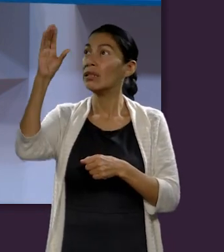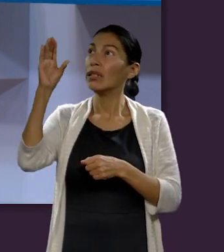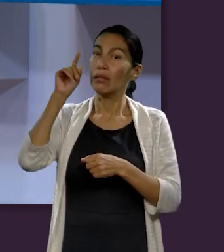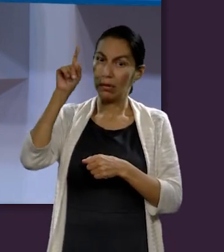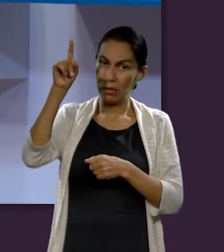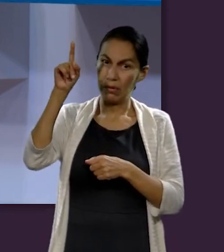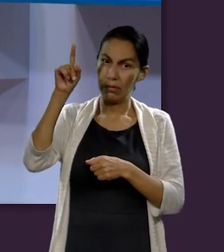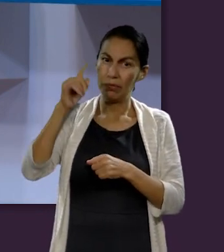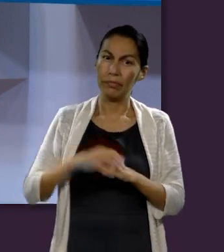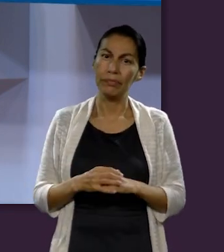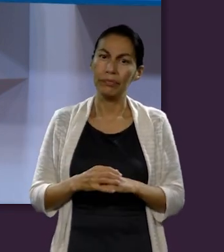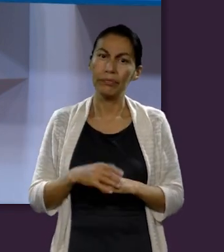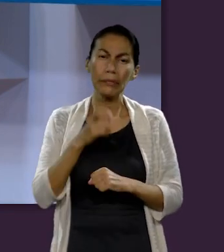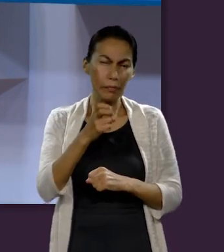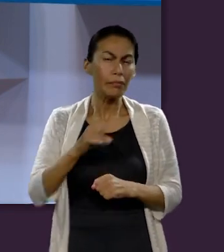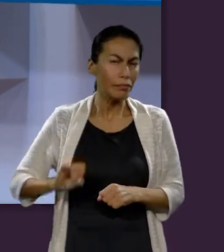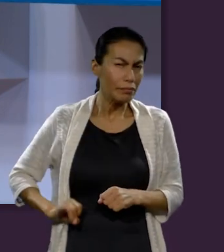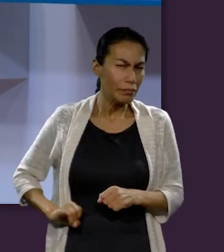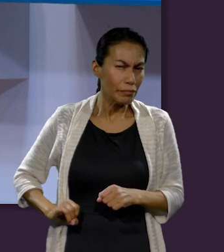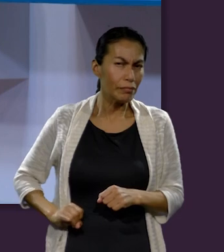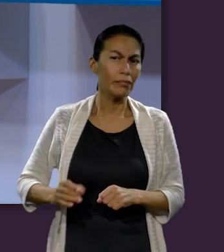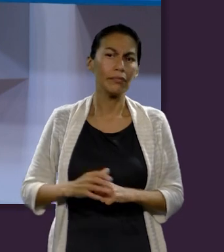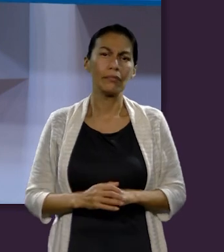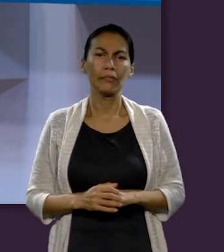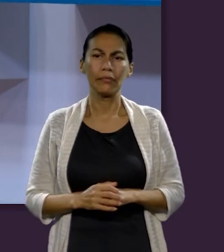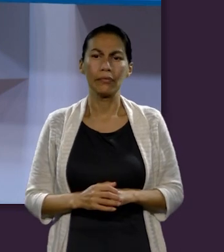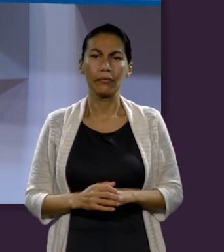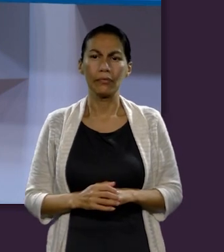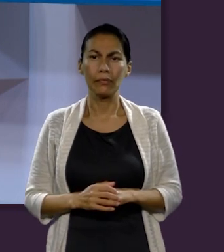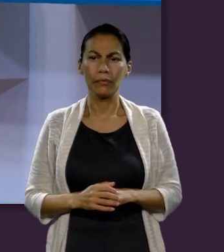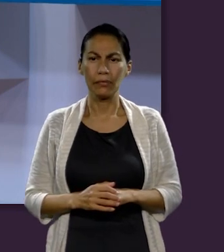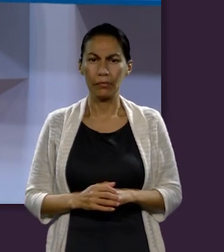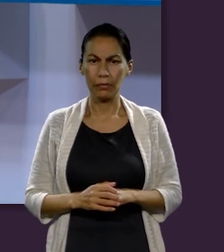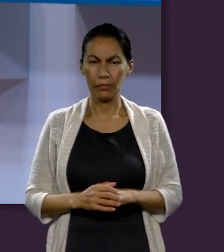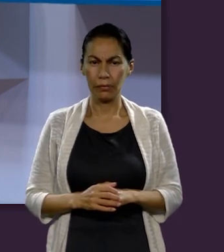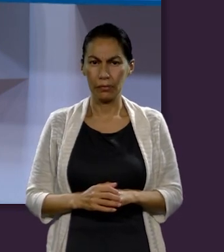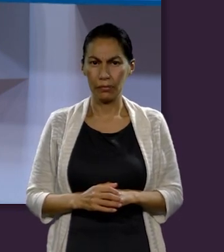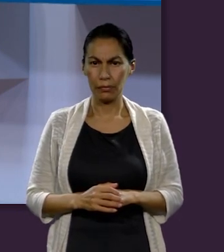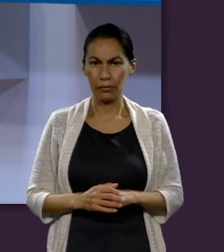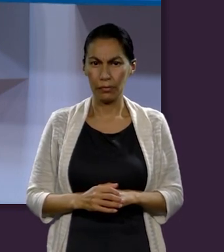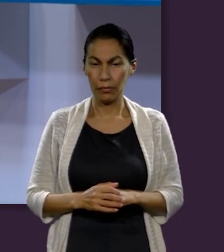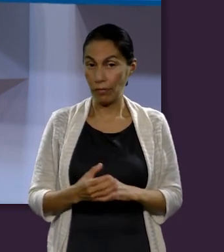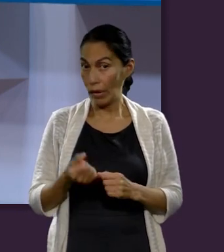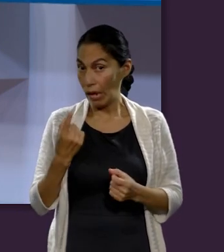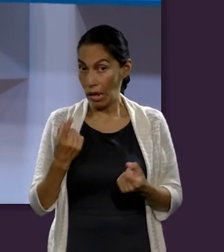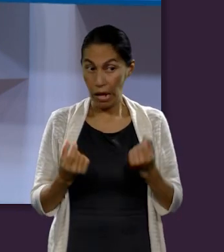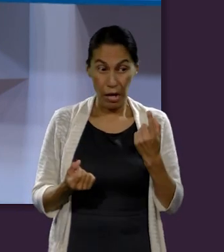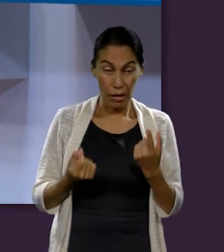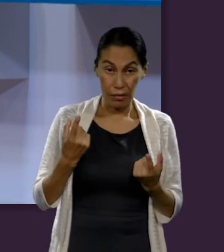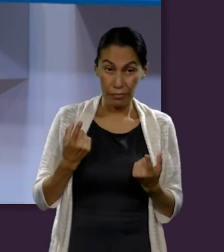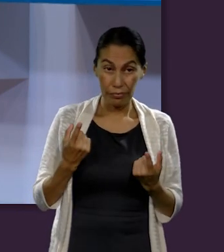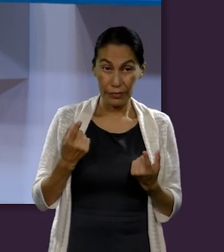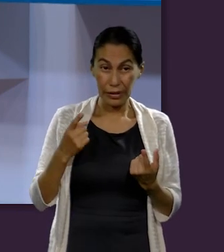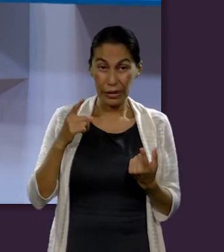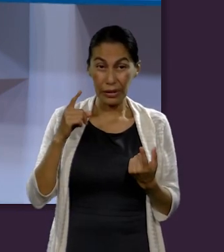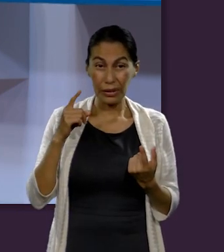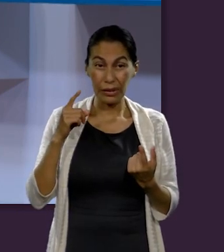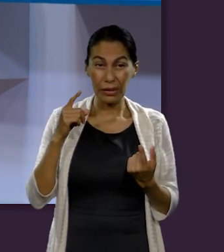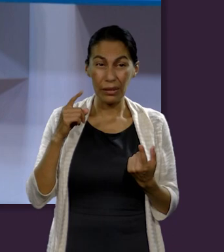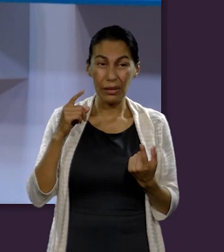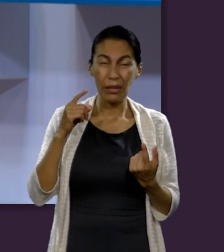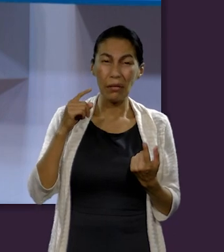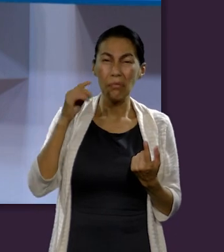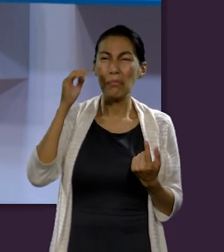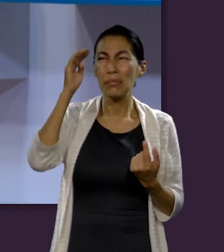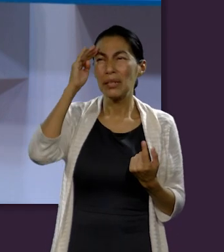ahora está en el cielo es interesante ¿no? esta premisa estas bases que estoy poniendo si a alguien le resulta